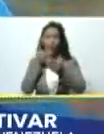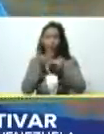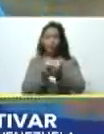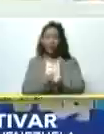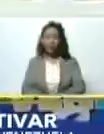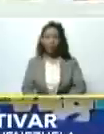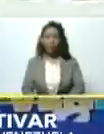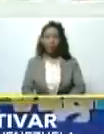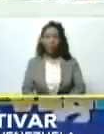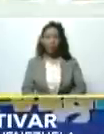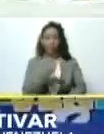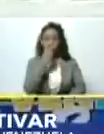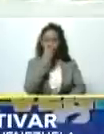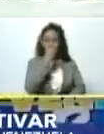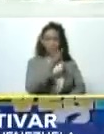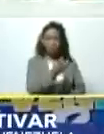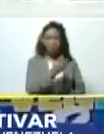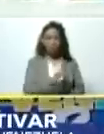visita a la orden